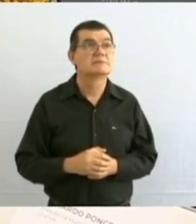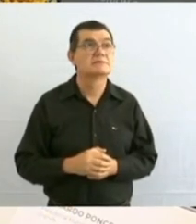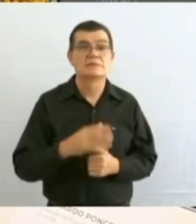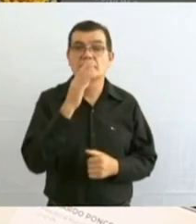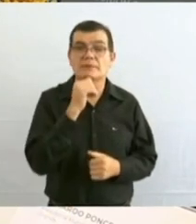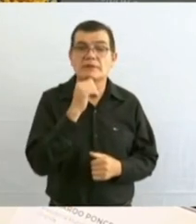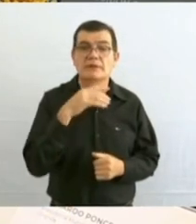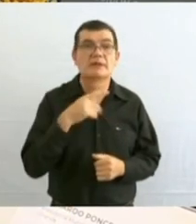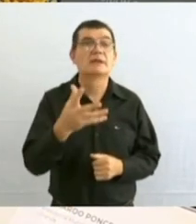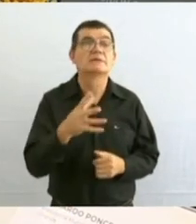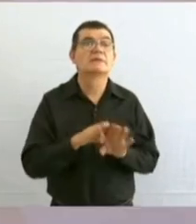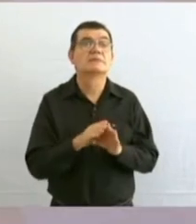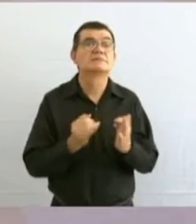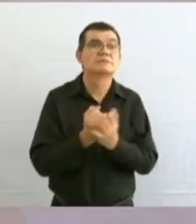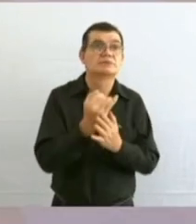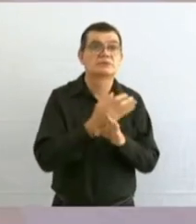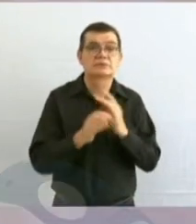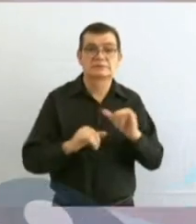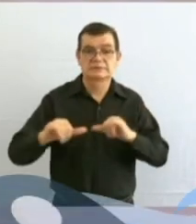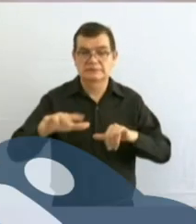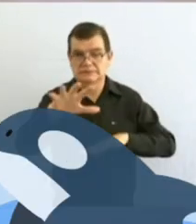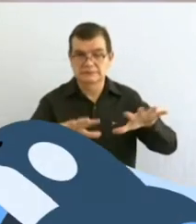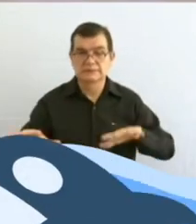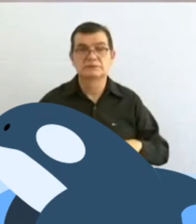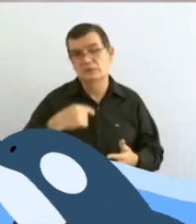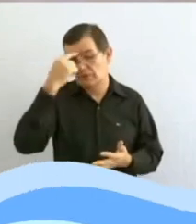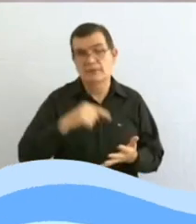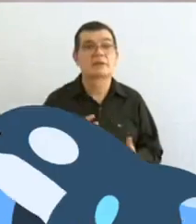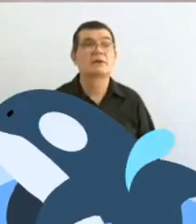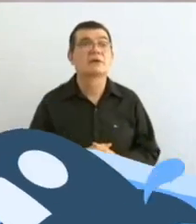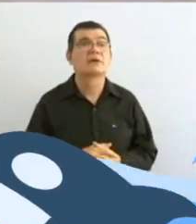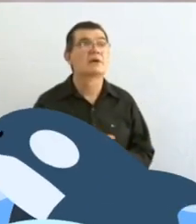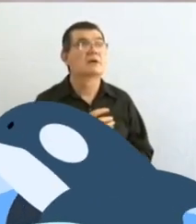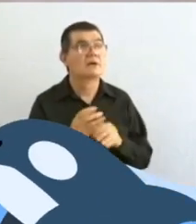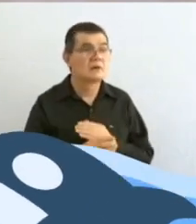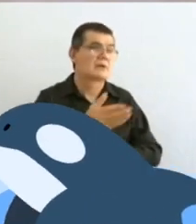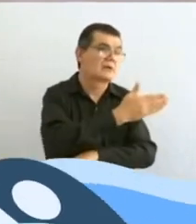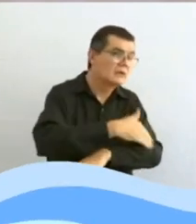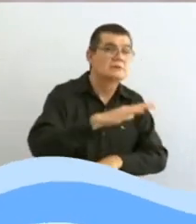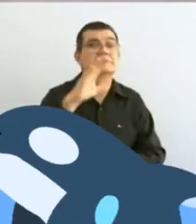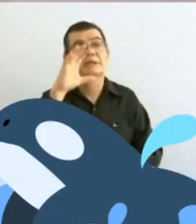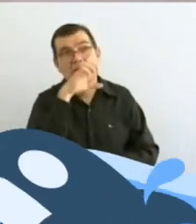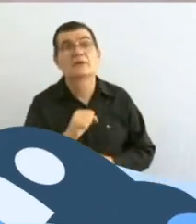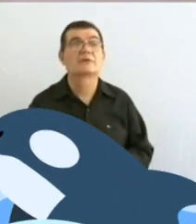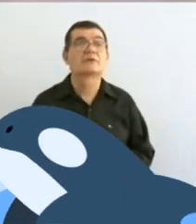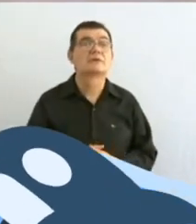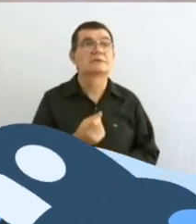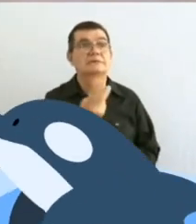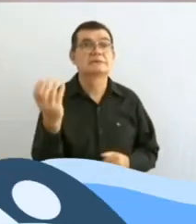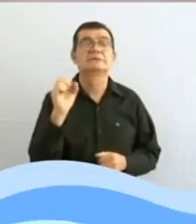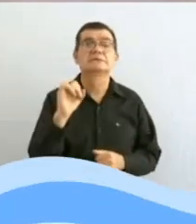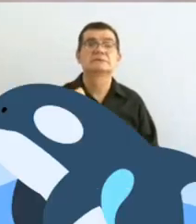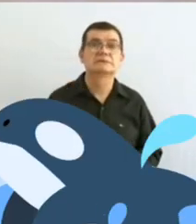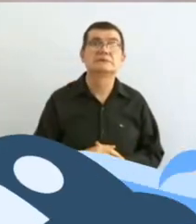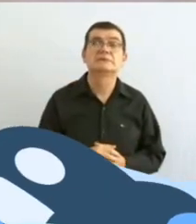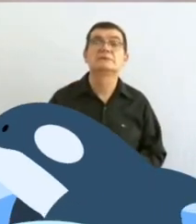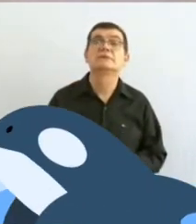Que no puede haber lo que llaman determinismo geográfico. Yo creo que la costa, el calor, todo eso sí,